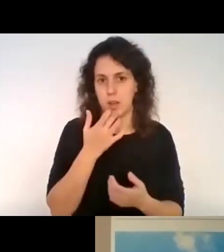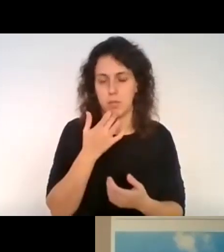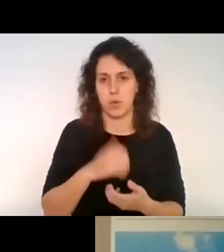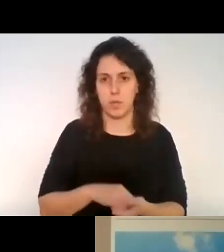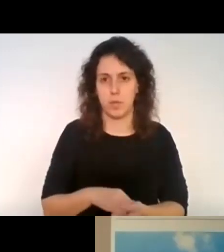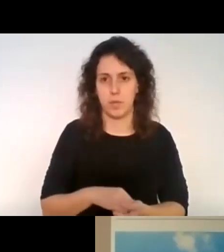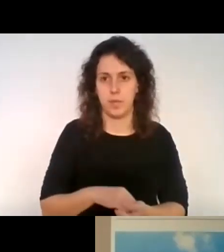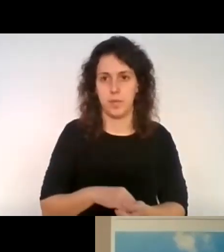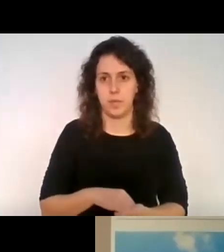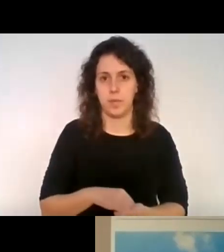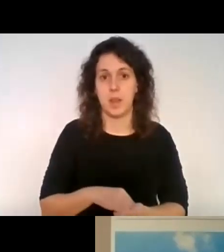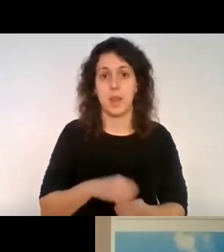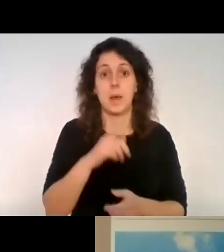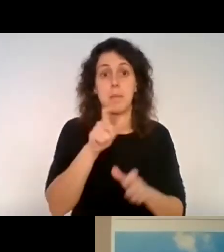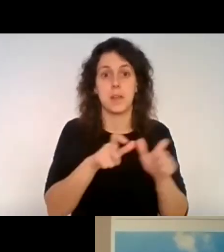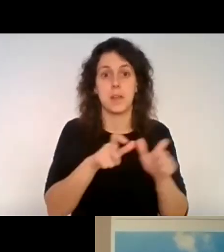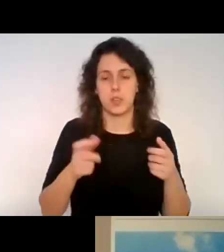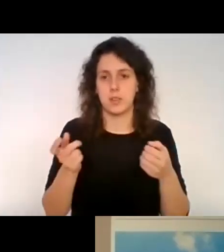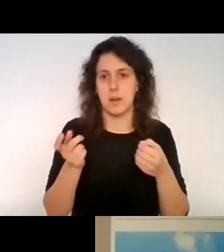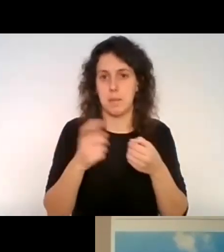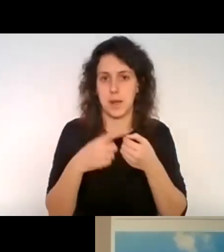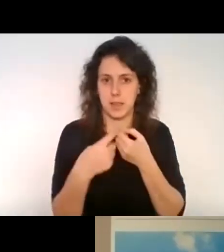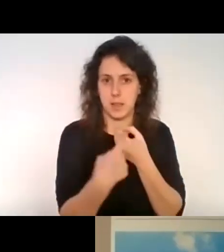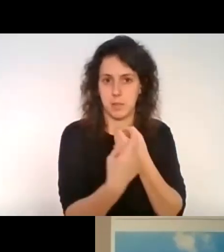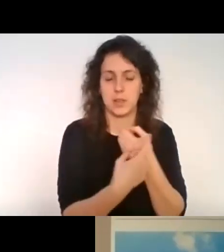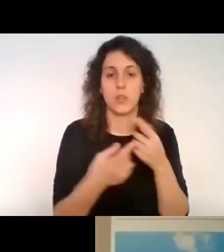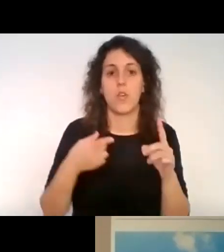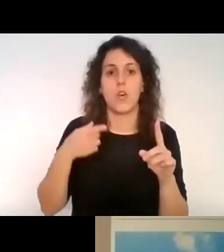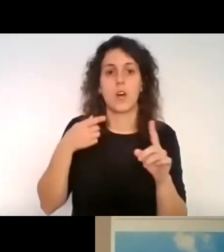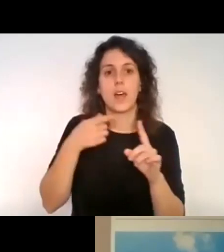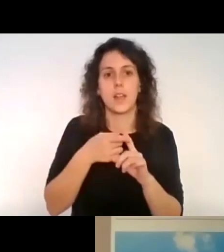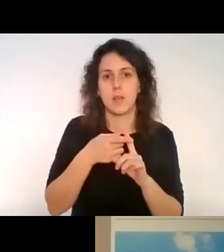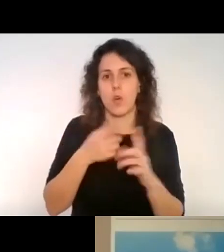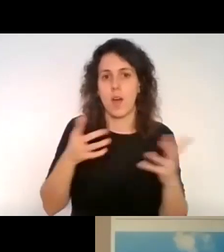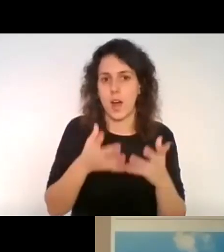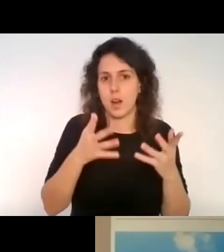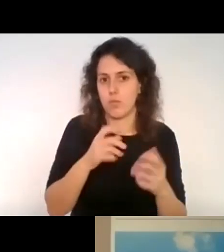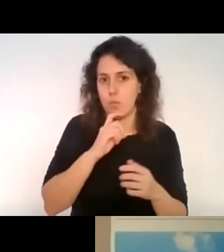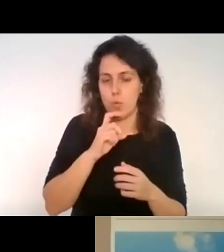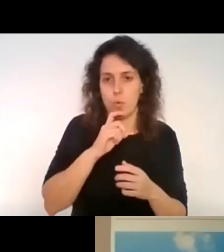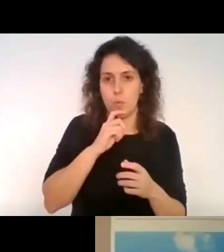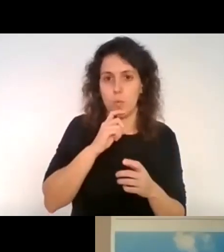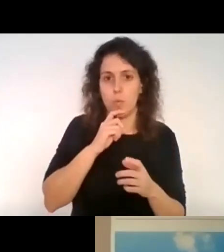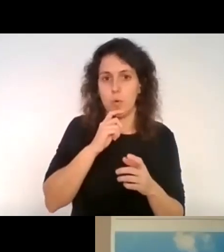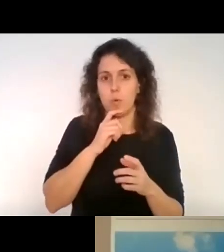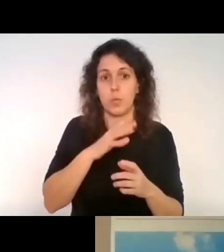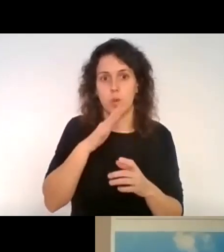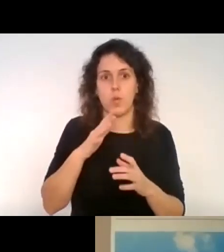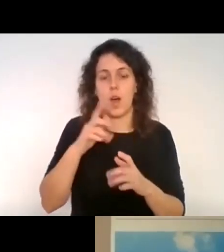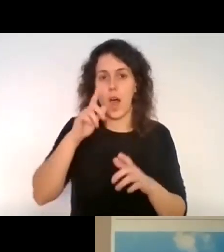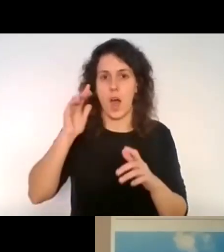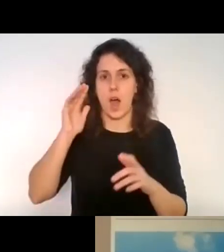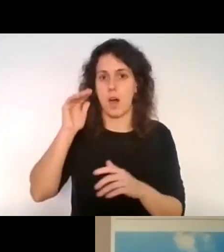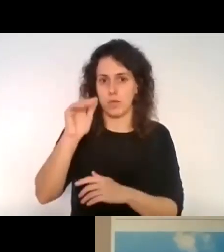los participantes para meterse en una aventura de este calado, porque